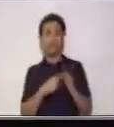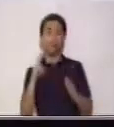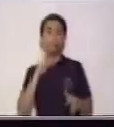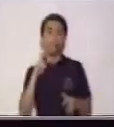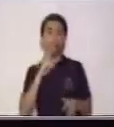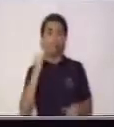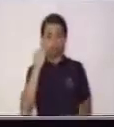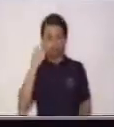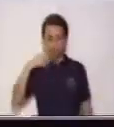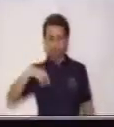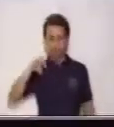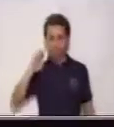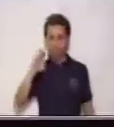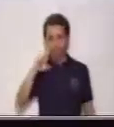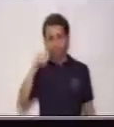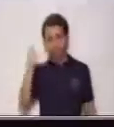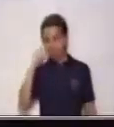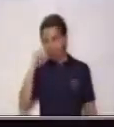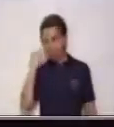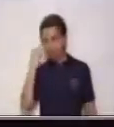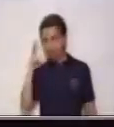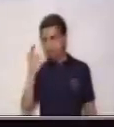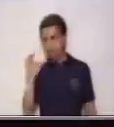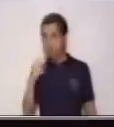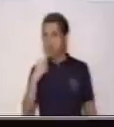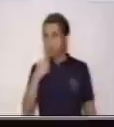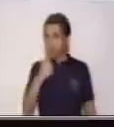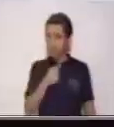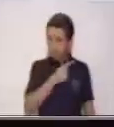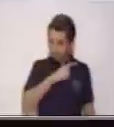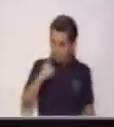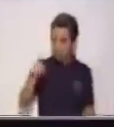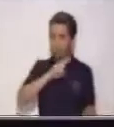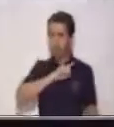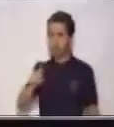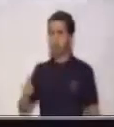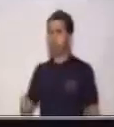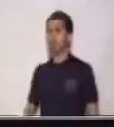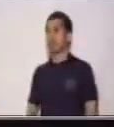en imperativo, en modo imperativo, porque te están dando una orden.